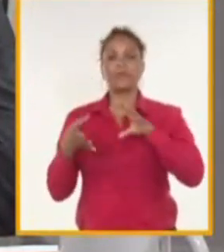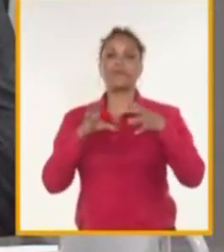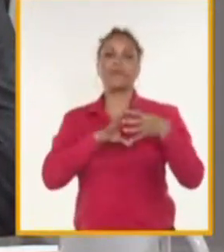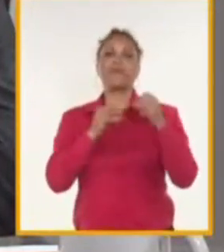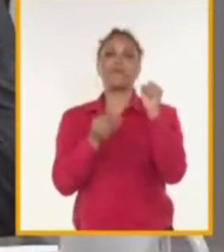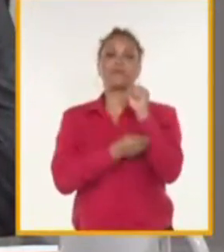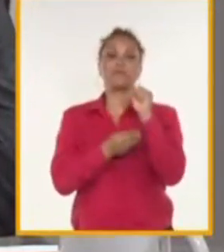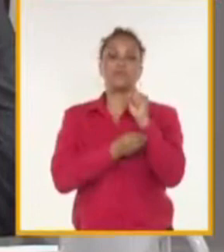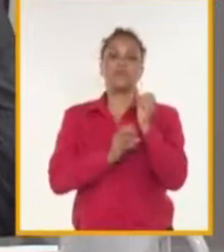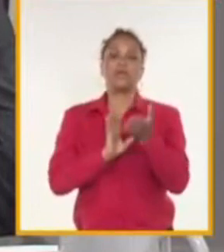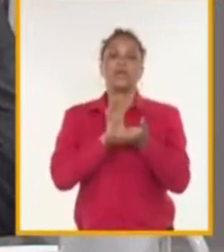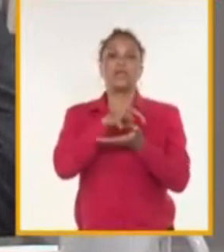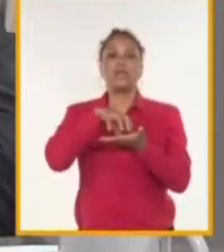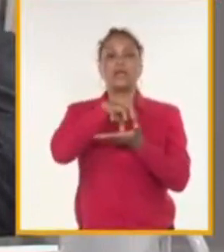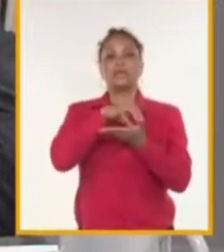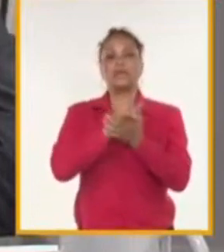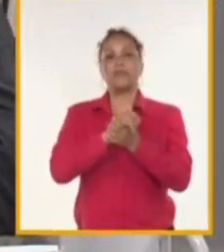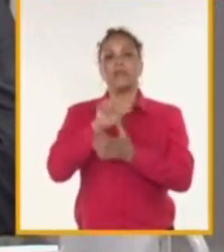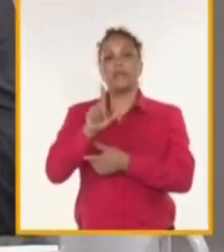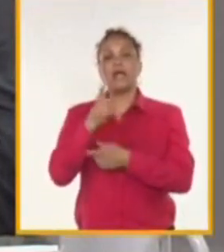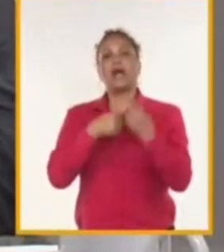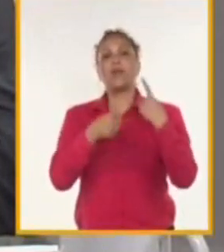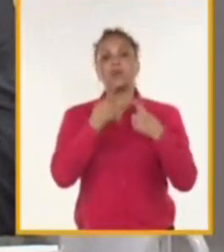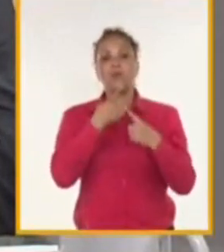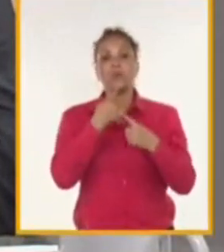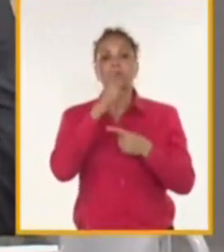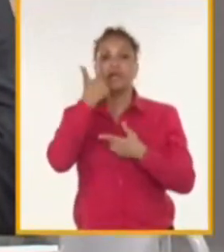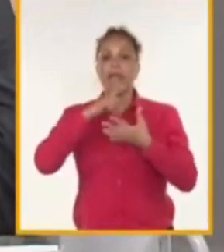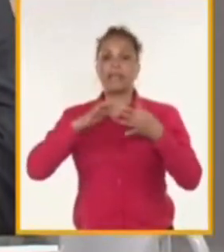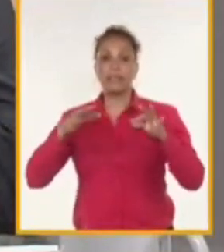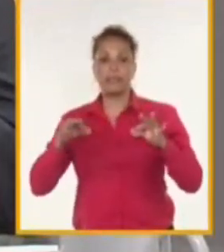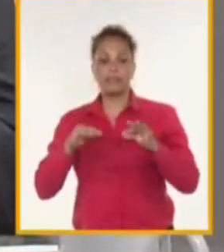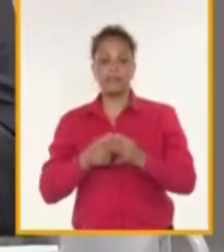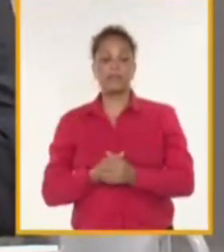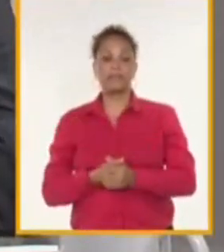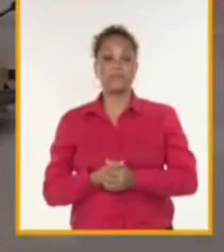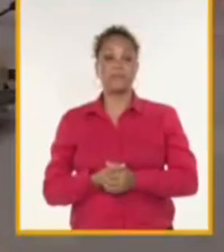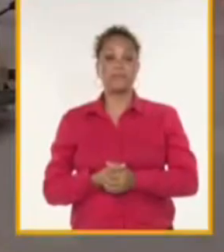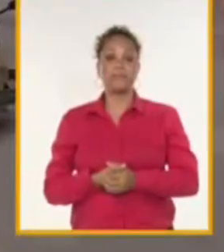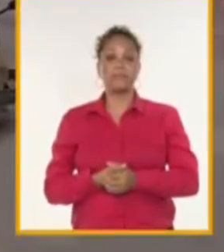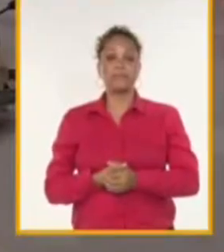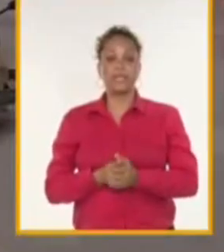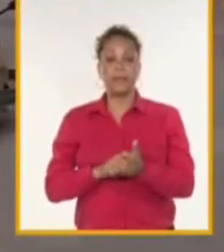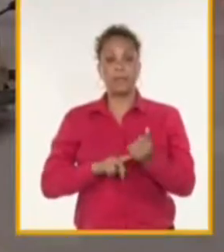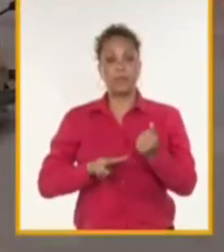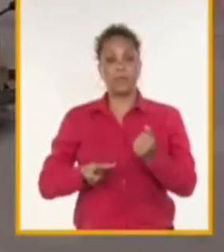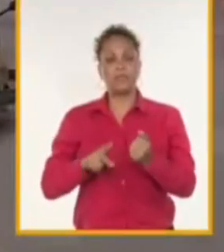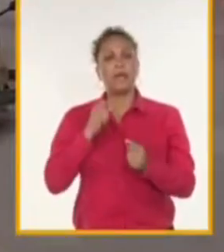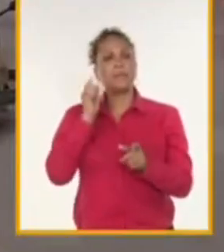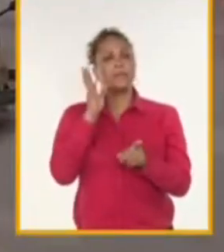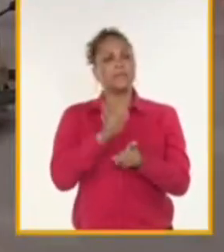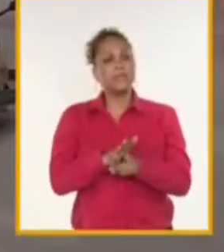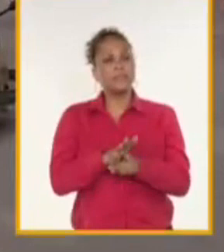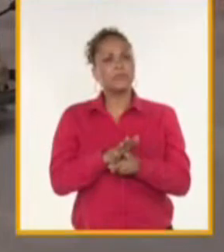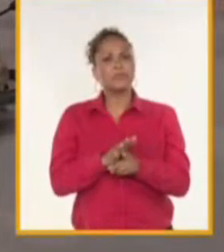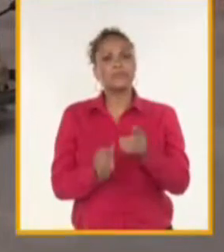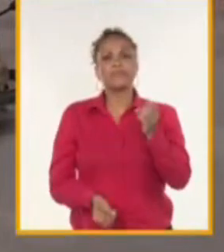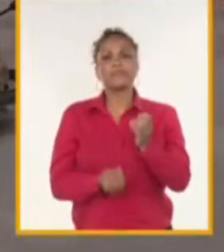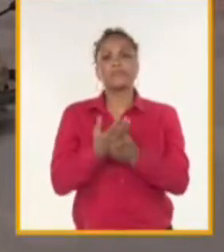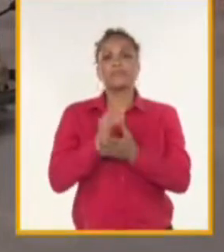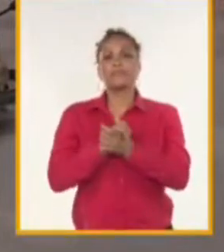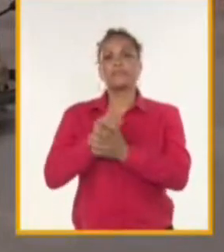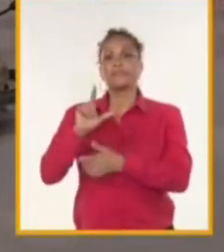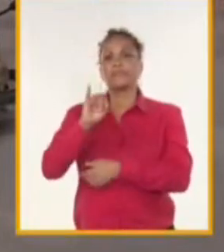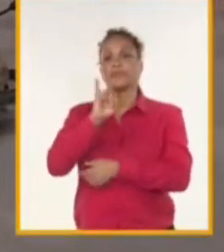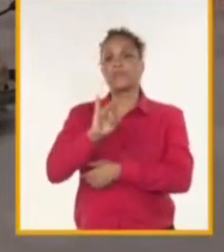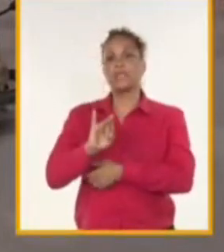tiene la zona y muchos de ellos son artemiseños. Recordemos que en los inicios de la zona especial, el 70